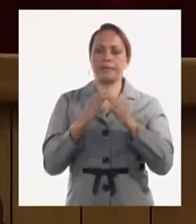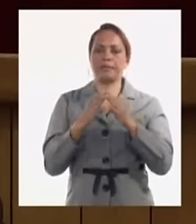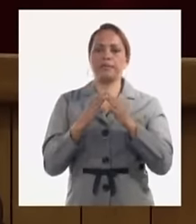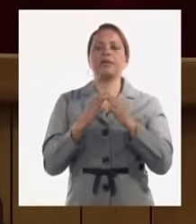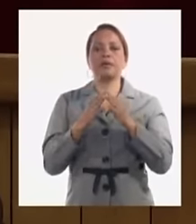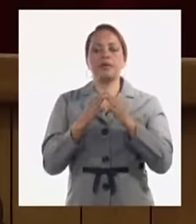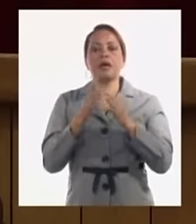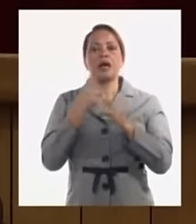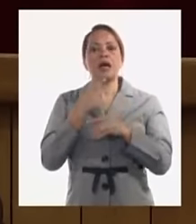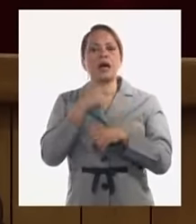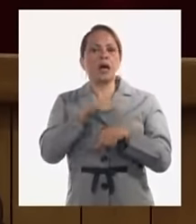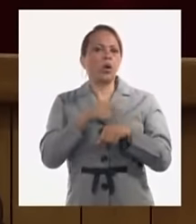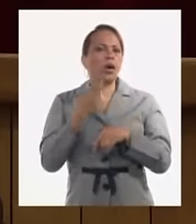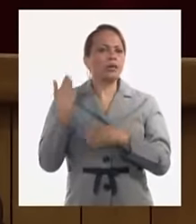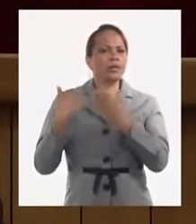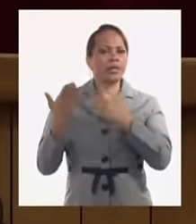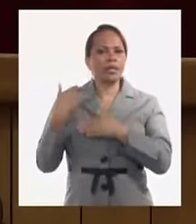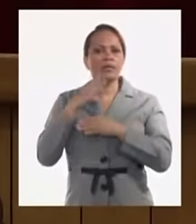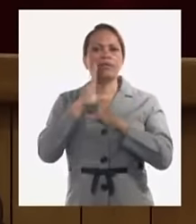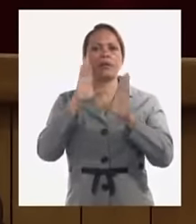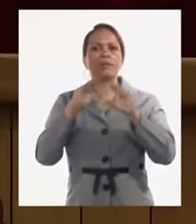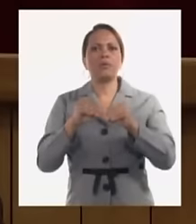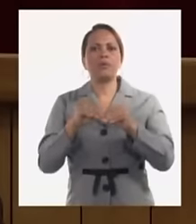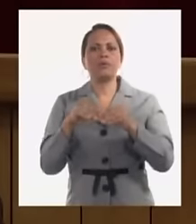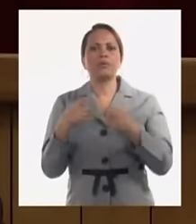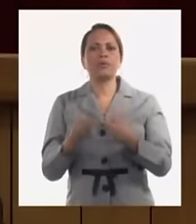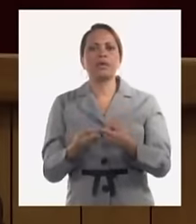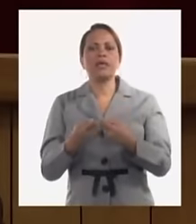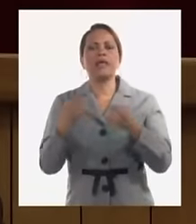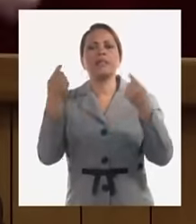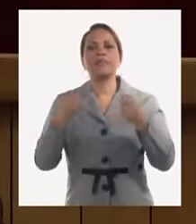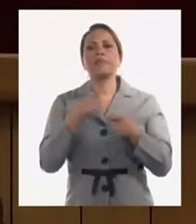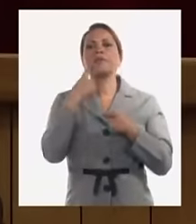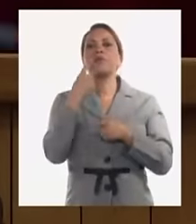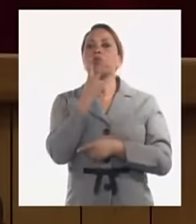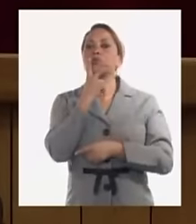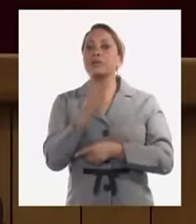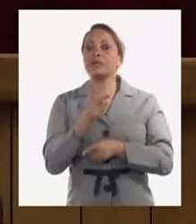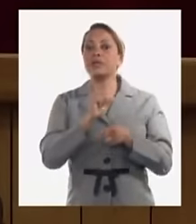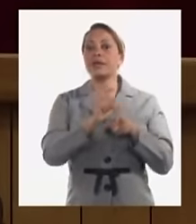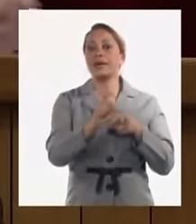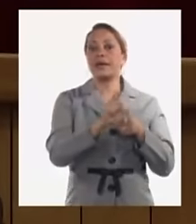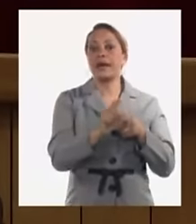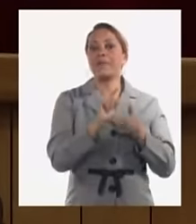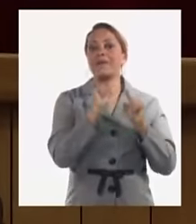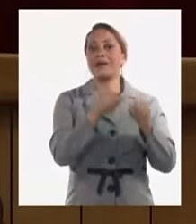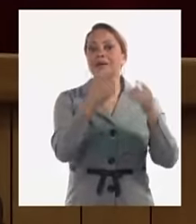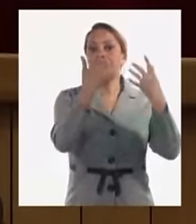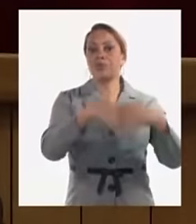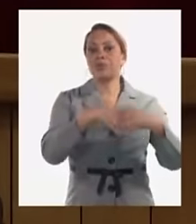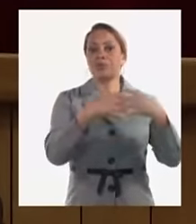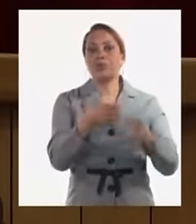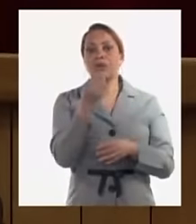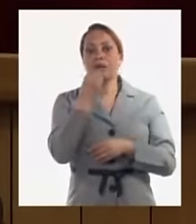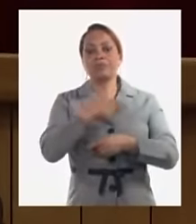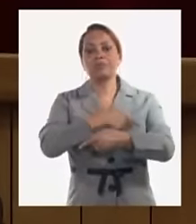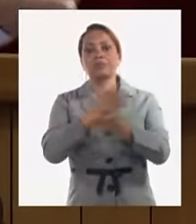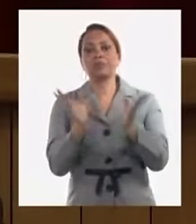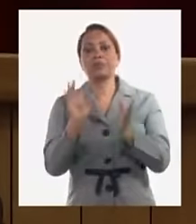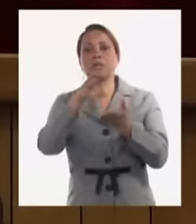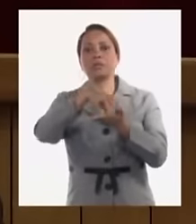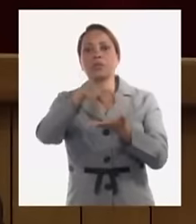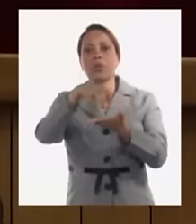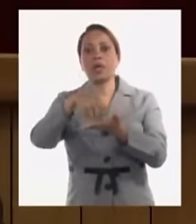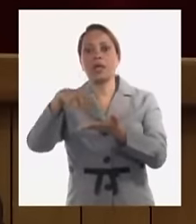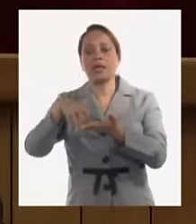se habló ahorita aquí el campo tenemos que ocuparnos más del campo allí donde se producen los alimentos que van para las ciudades tenemos que